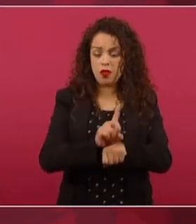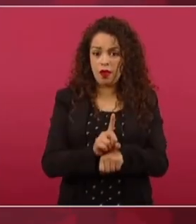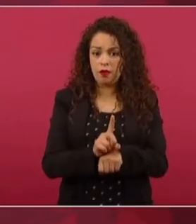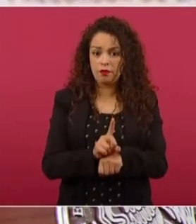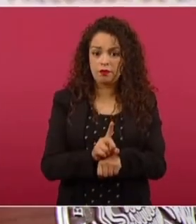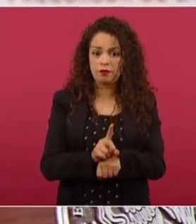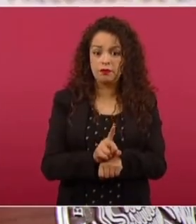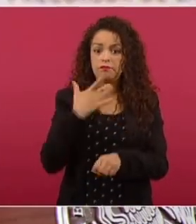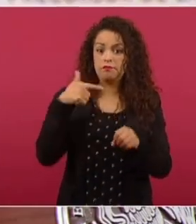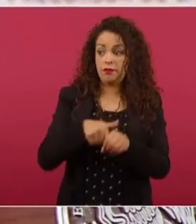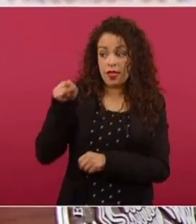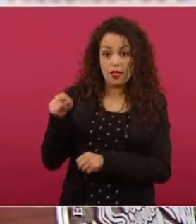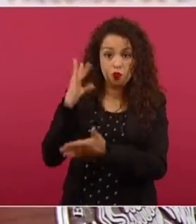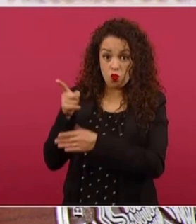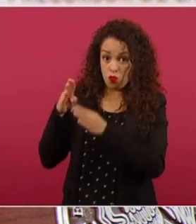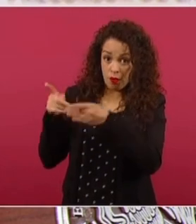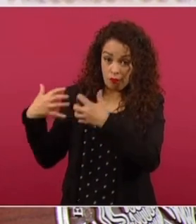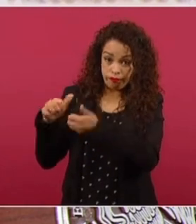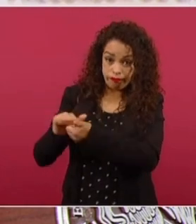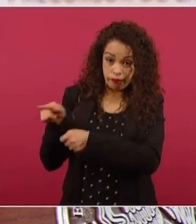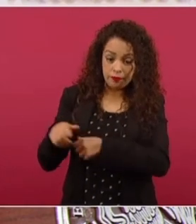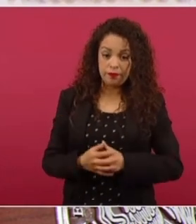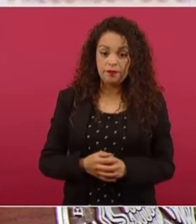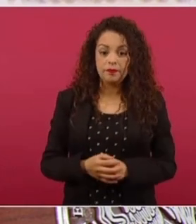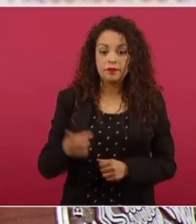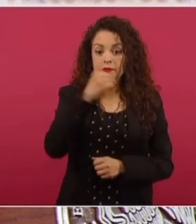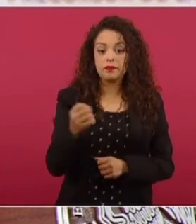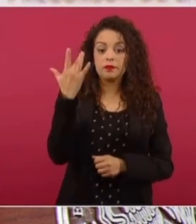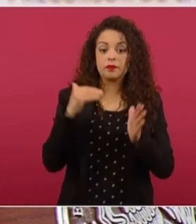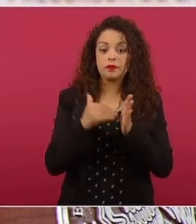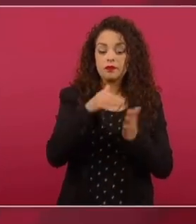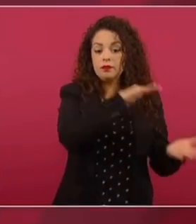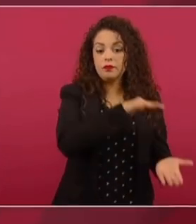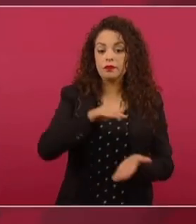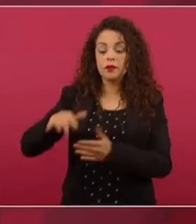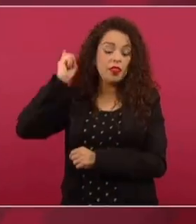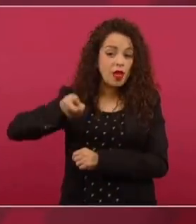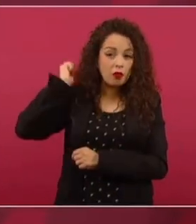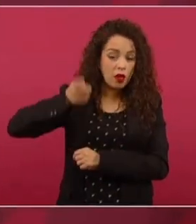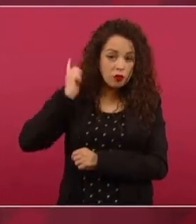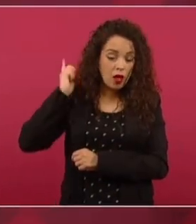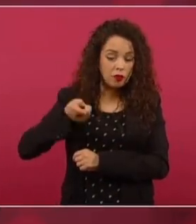gasolina, esa planta. 150 millones de barriles diarios.